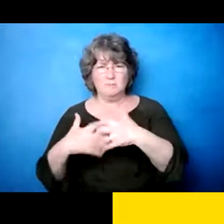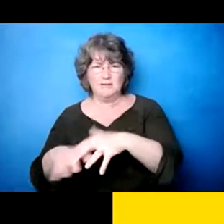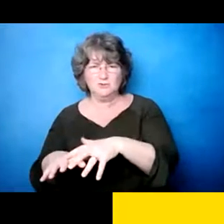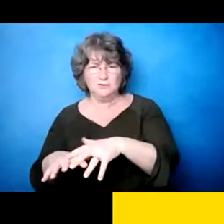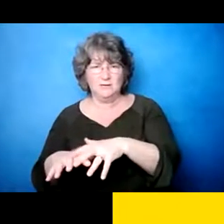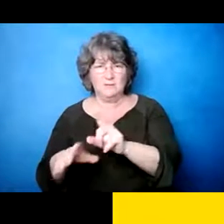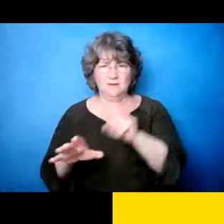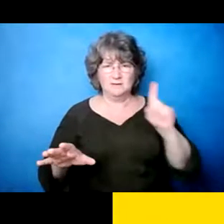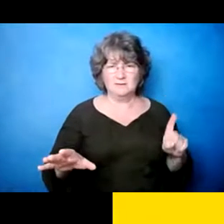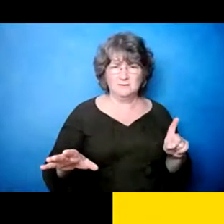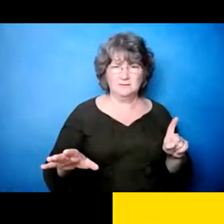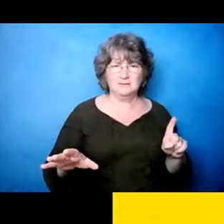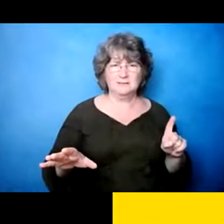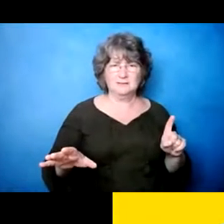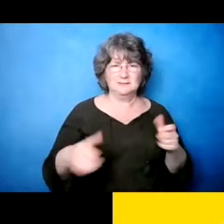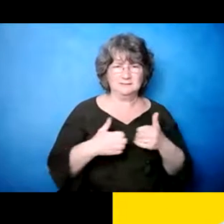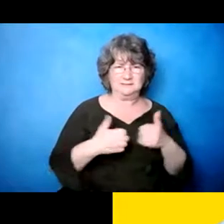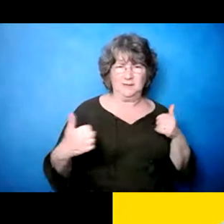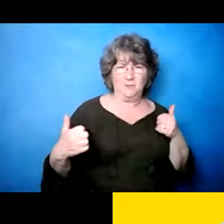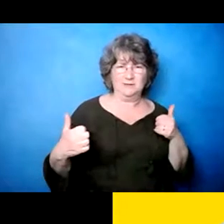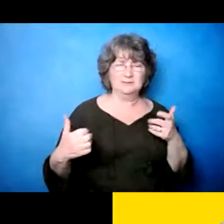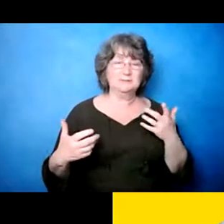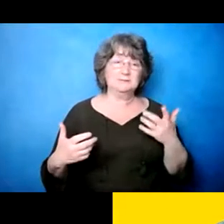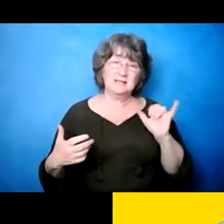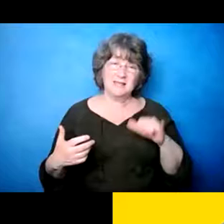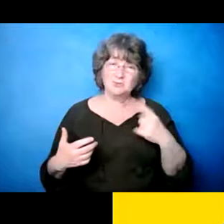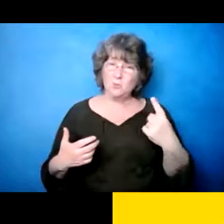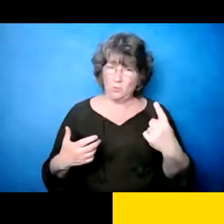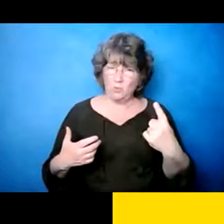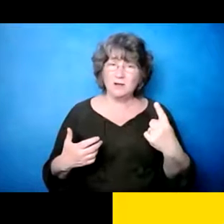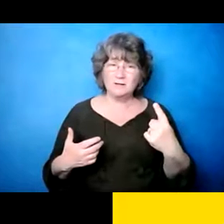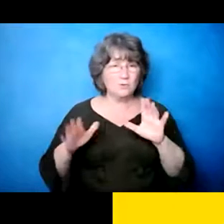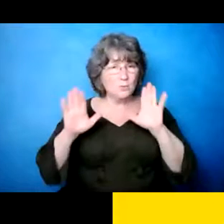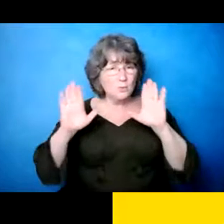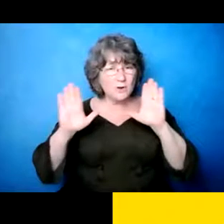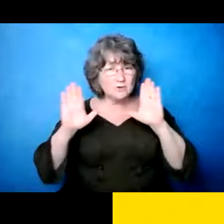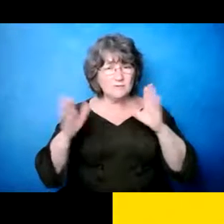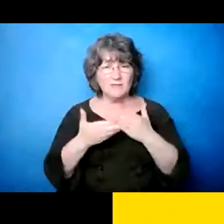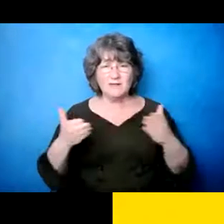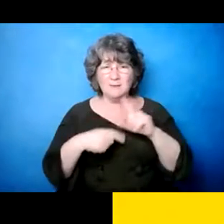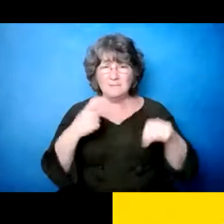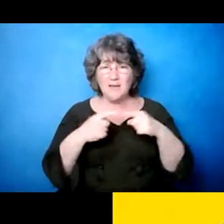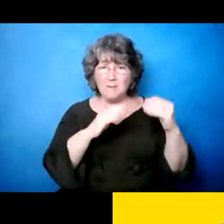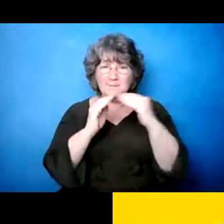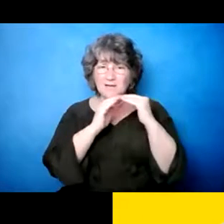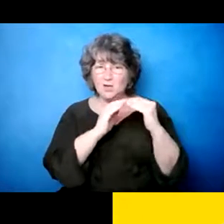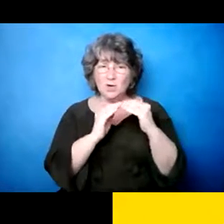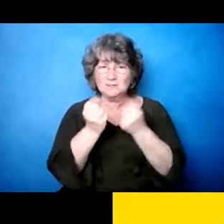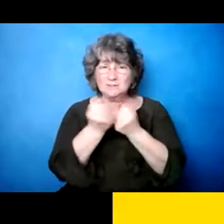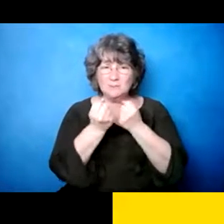partes de, de, están a las afueras de la, la comunidad. Eh, la,